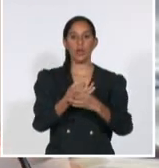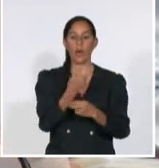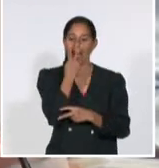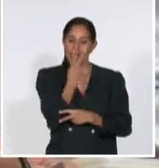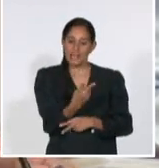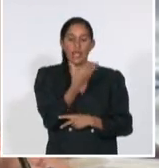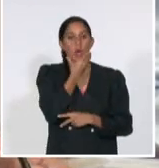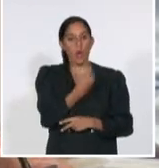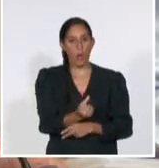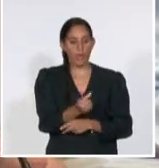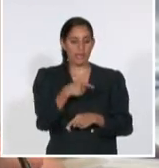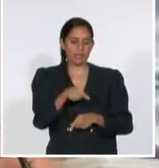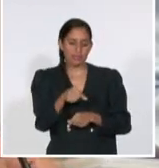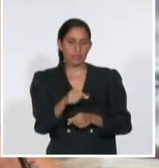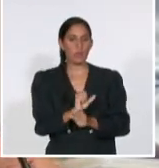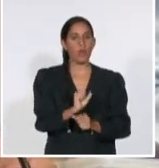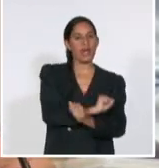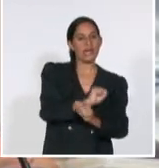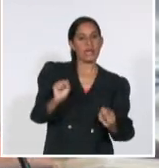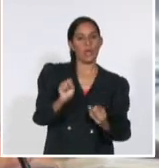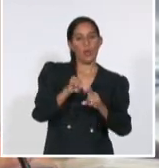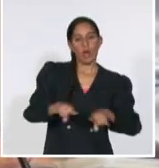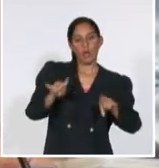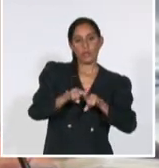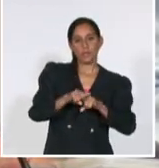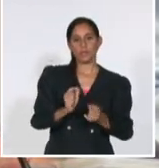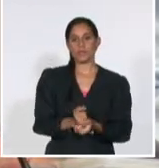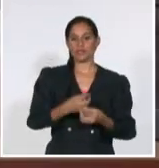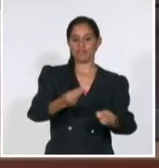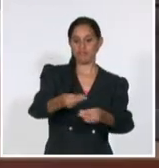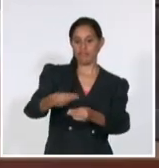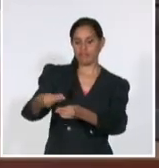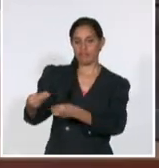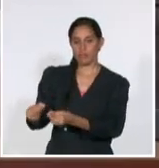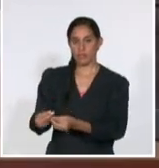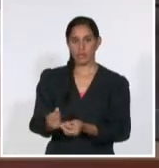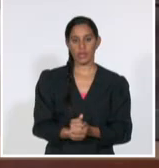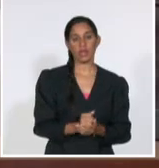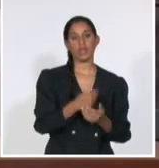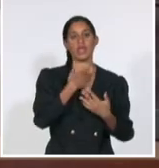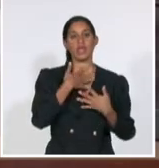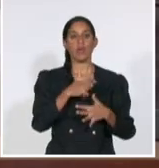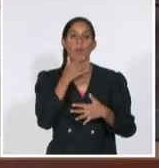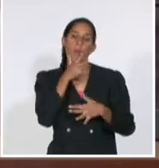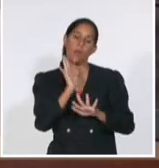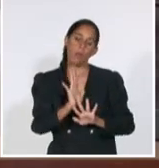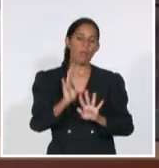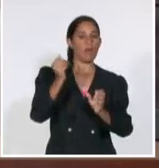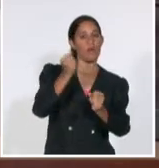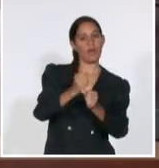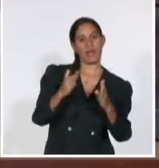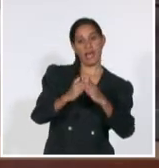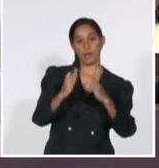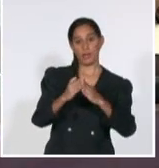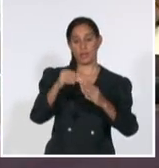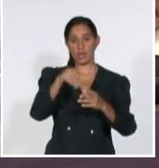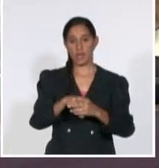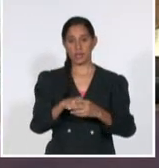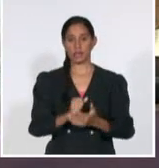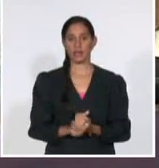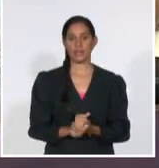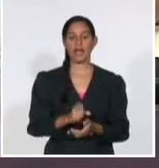graduados en cuestiones materiales básicas como la vivienda y un recibimiento adecuado en las entidades donde